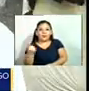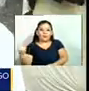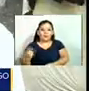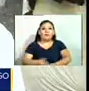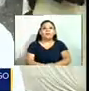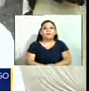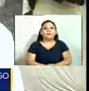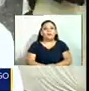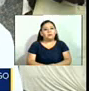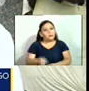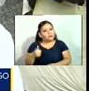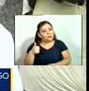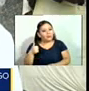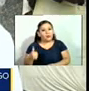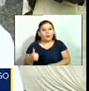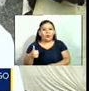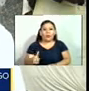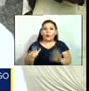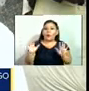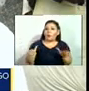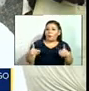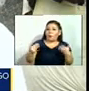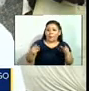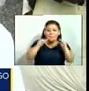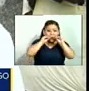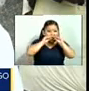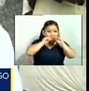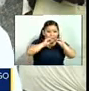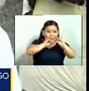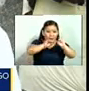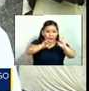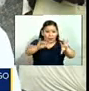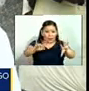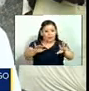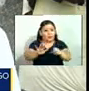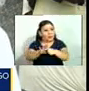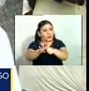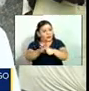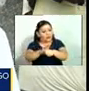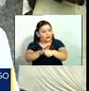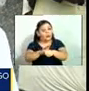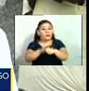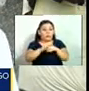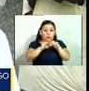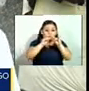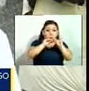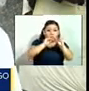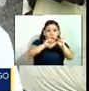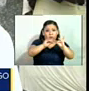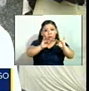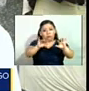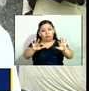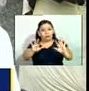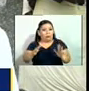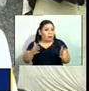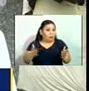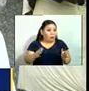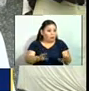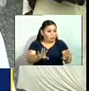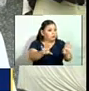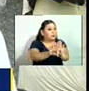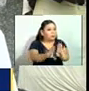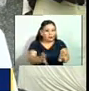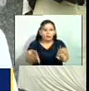porque ahorita el virus se ha programado bastante, ha avanzado bastante, entonces eso que han cerrado los